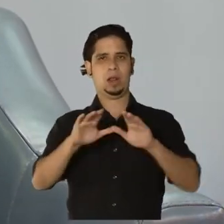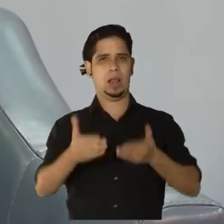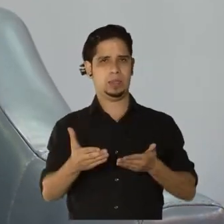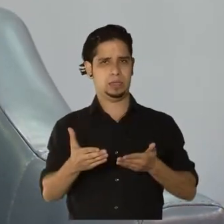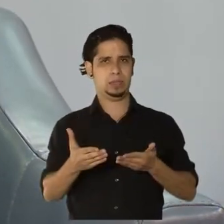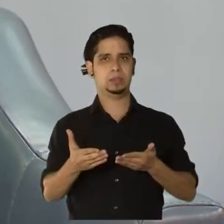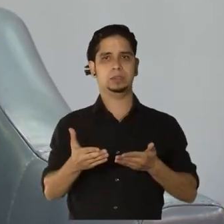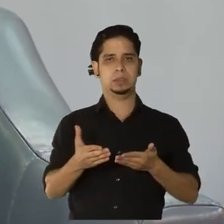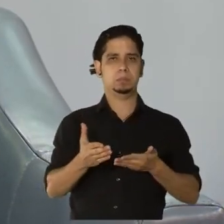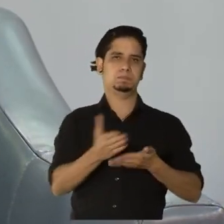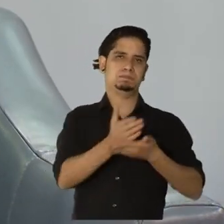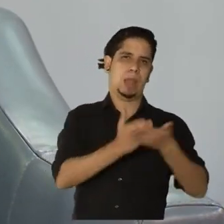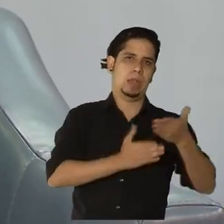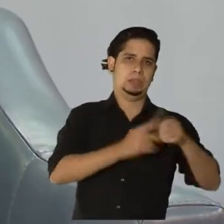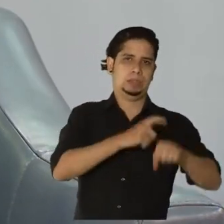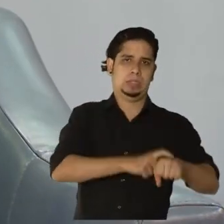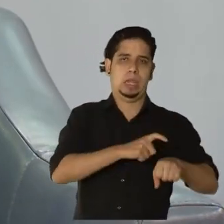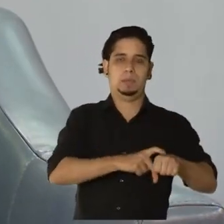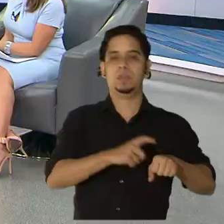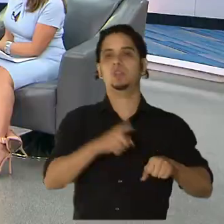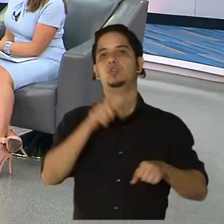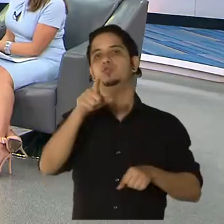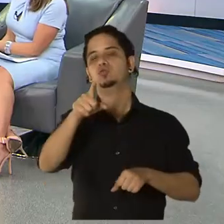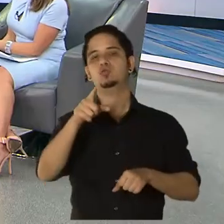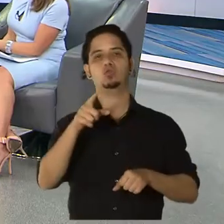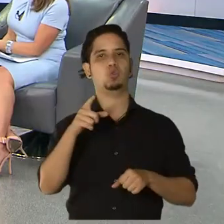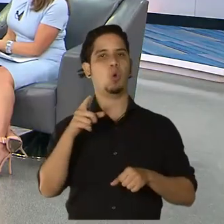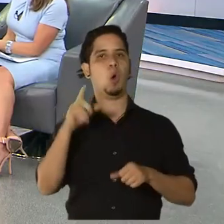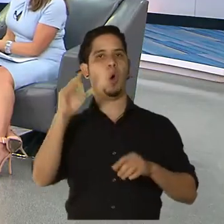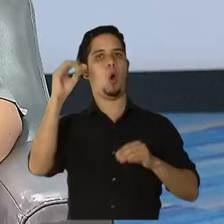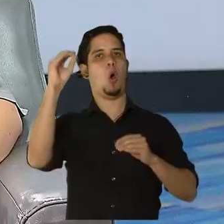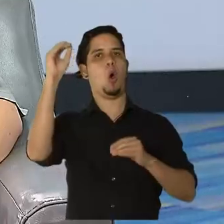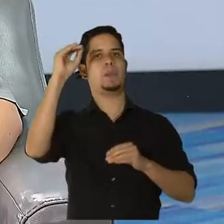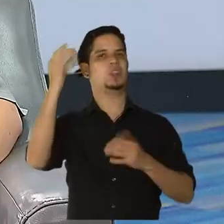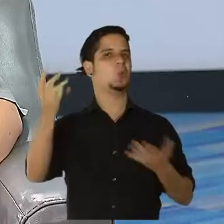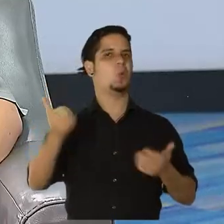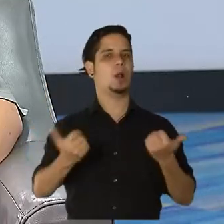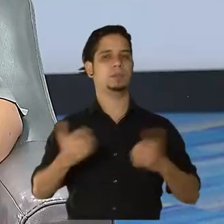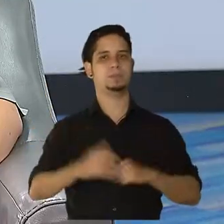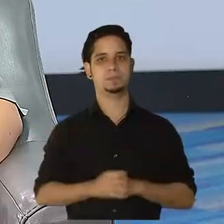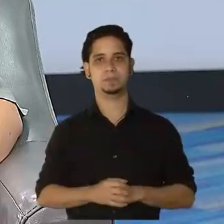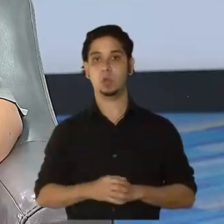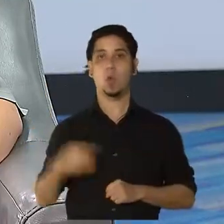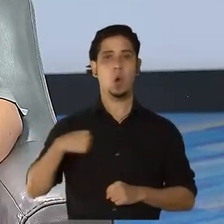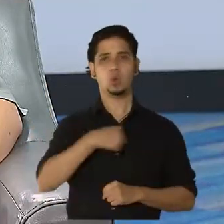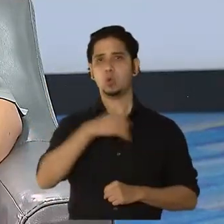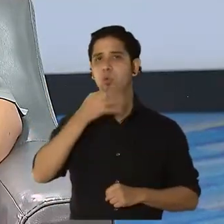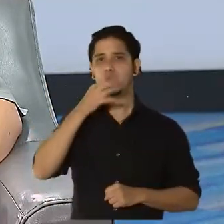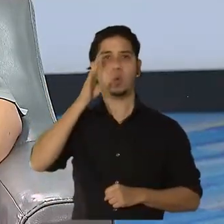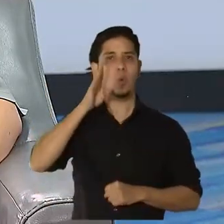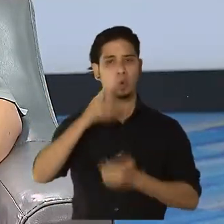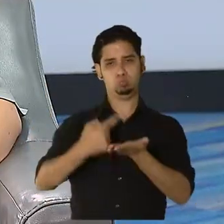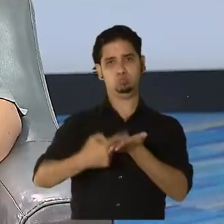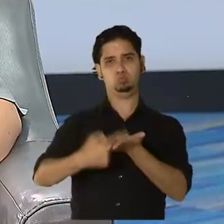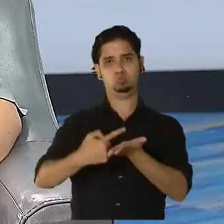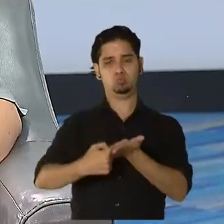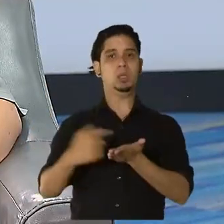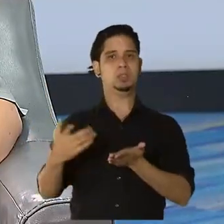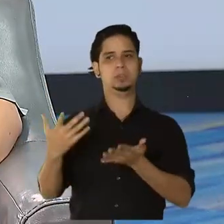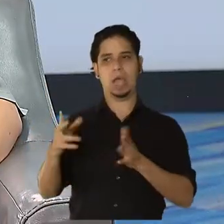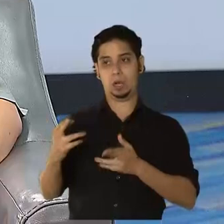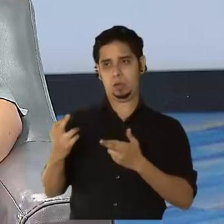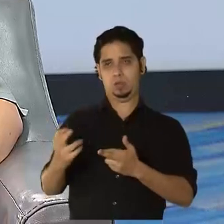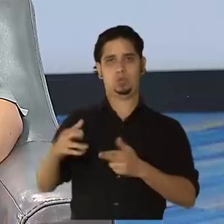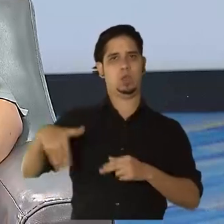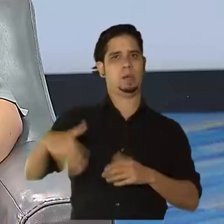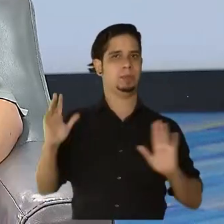¿Cuál sería su posición como pediatra, además? La coalición va de esa discusión, Ha sacado una recomendación como tal.